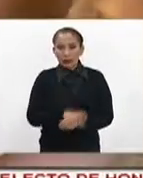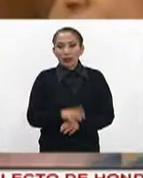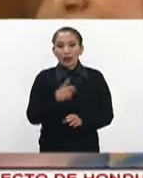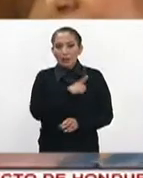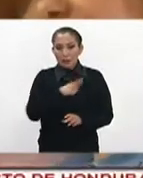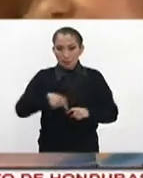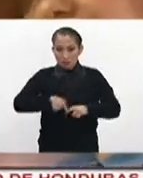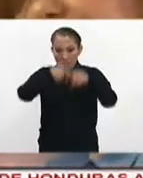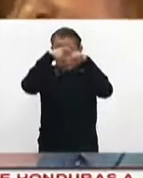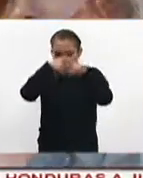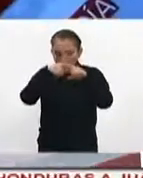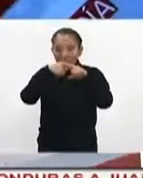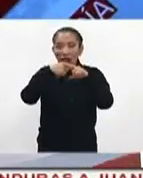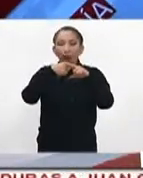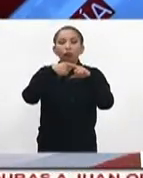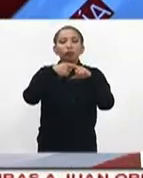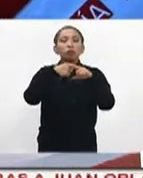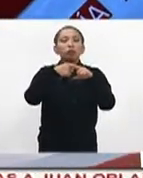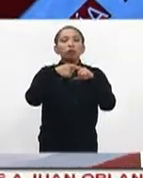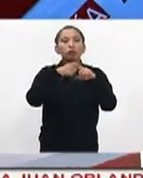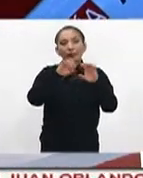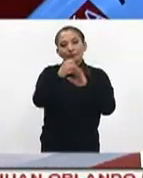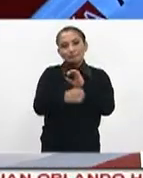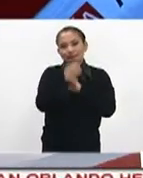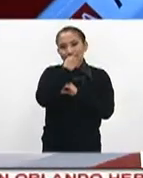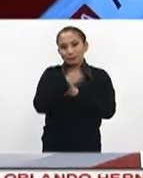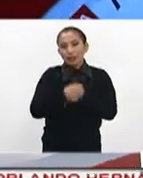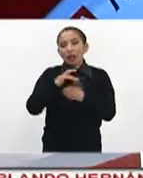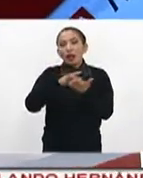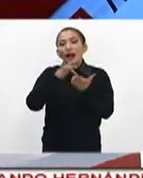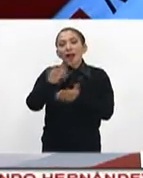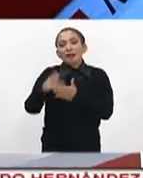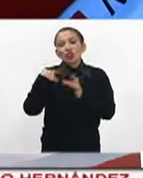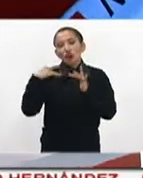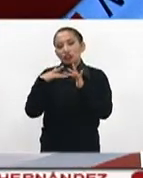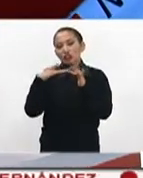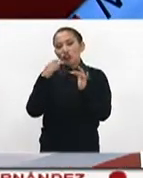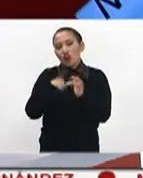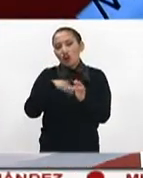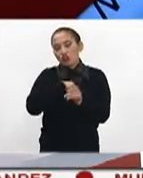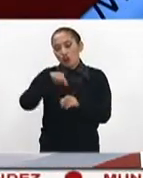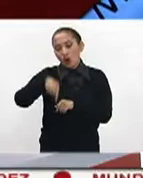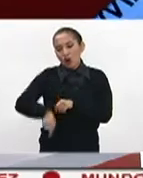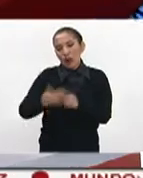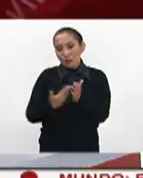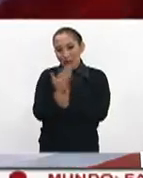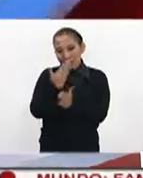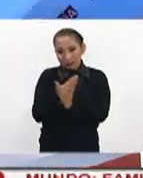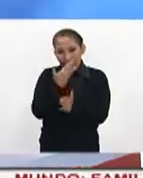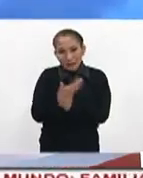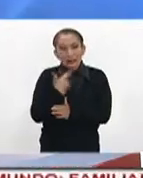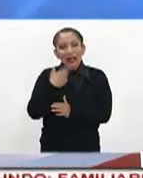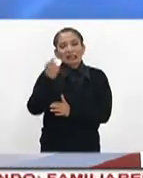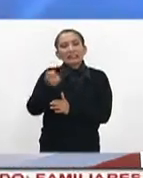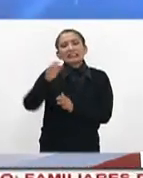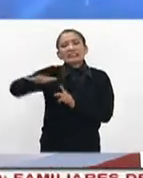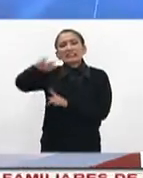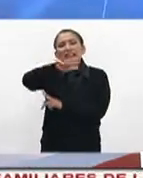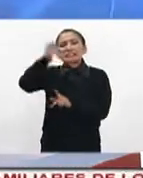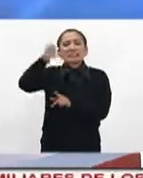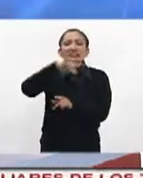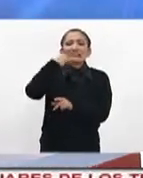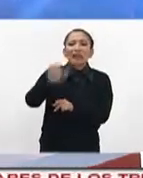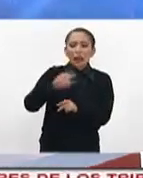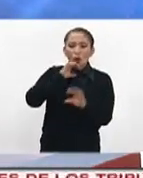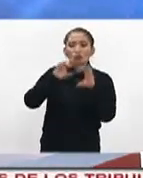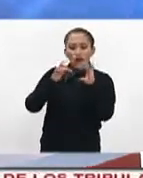tenemos que ir a un corte obligado. Te agradecemos mucho que hayas estado con nosotros esta mañana, darnos este panorama, mantenemos